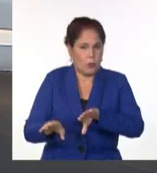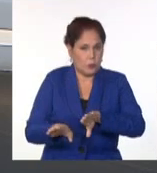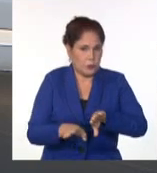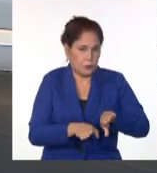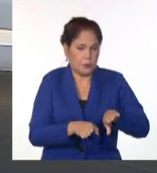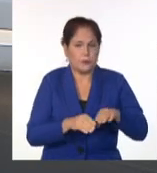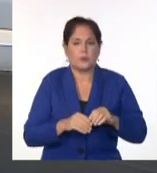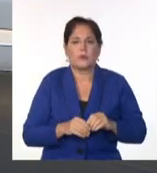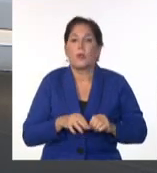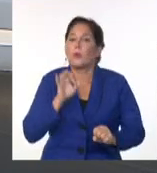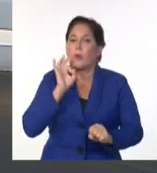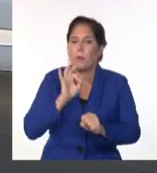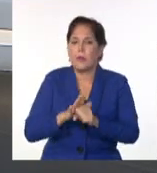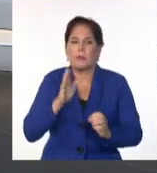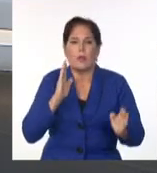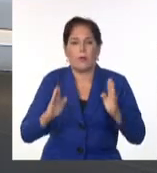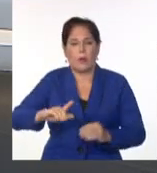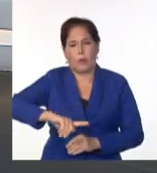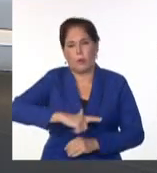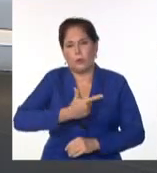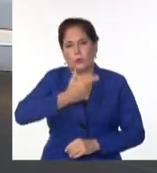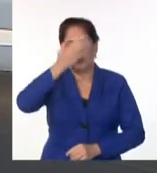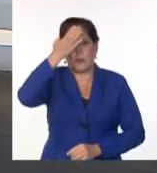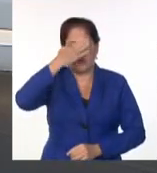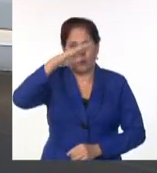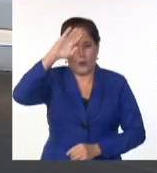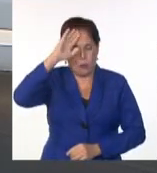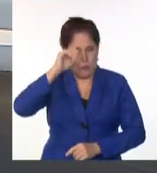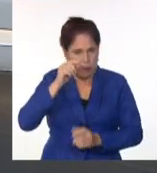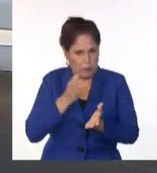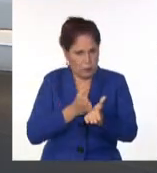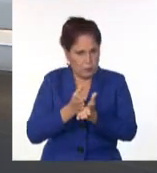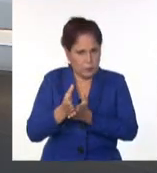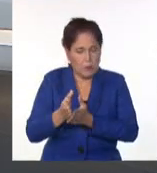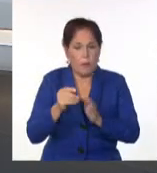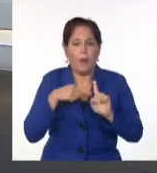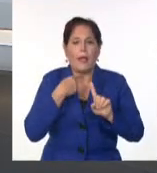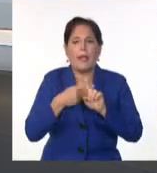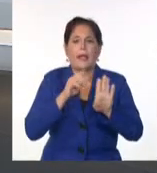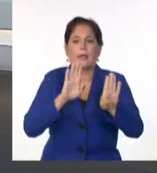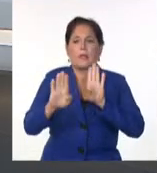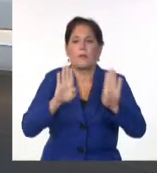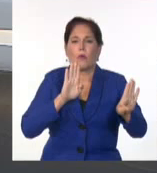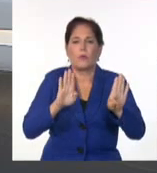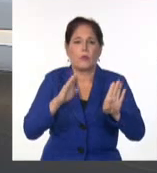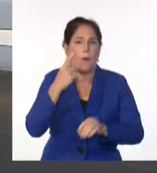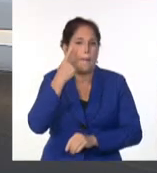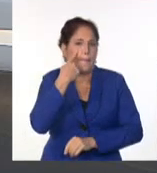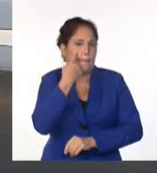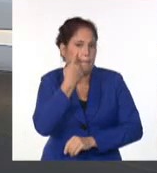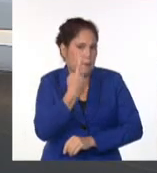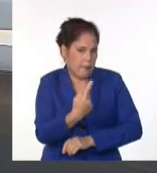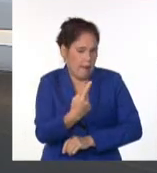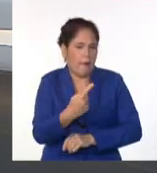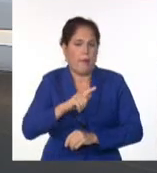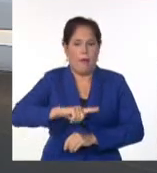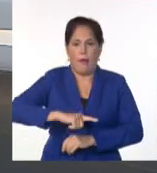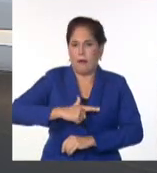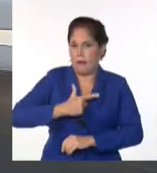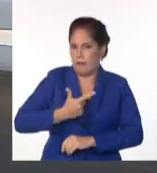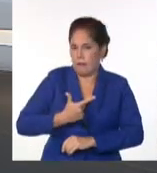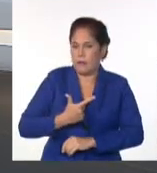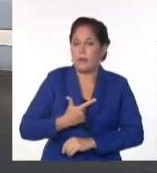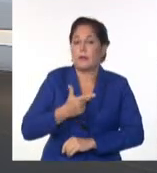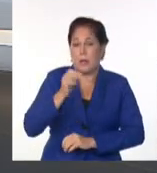marca el inicio de la jornada de la cultura cubana, seguimos hablando. La exposición Miradas Medulares del Premio Nacional de Artes Plásticas José